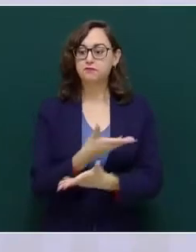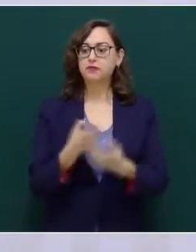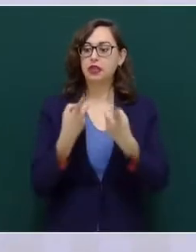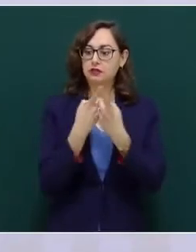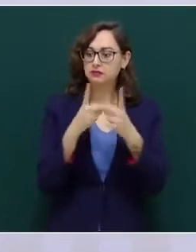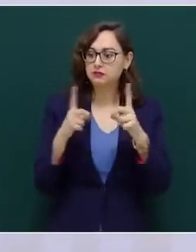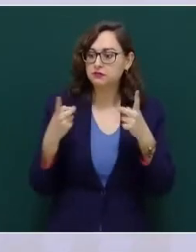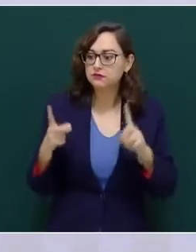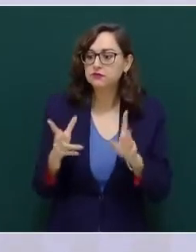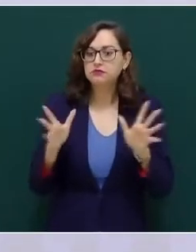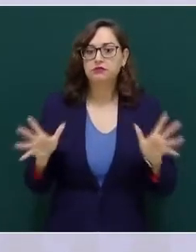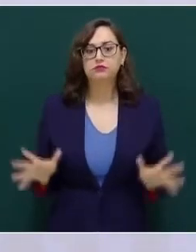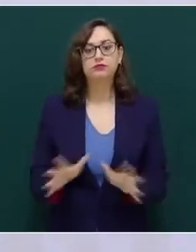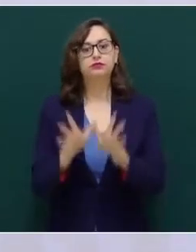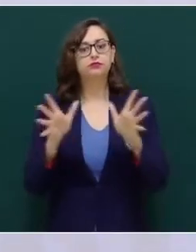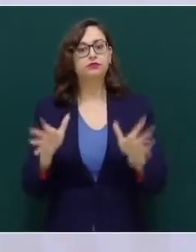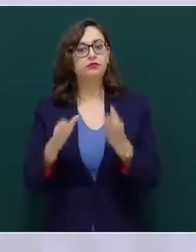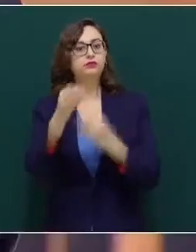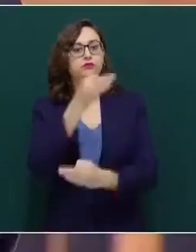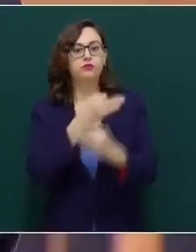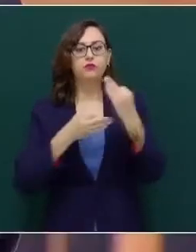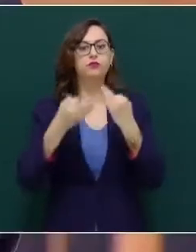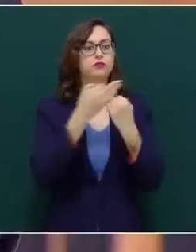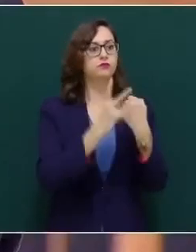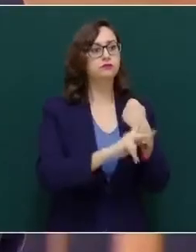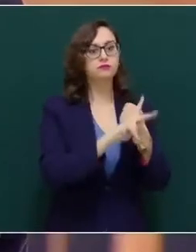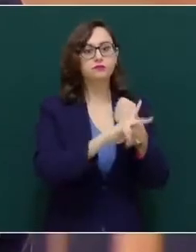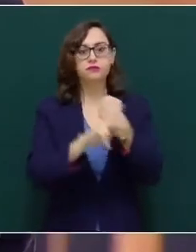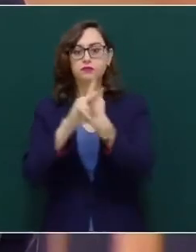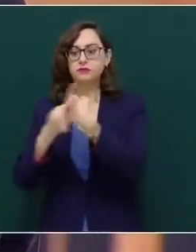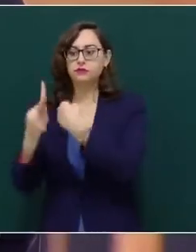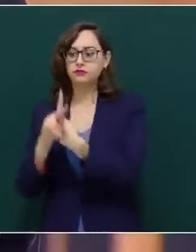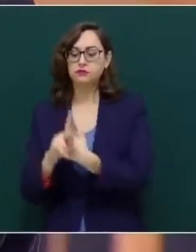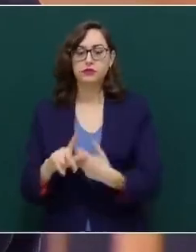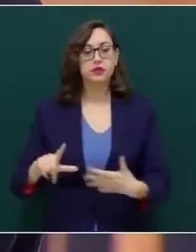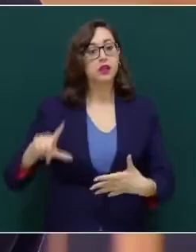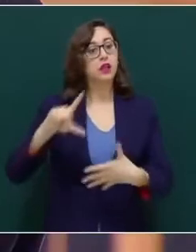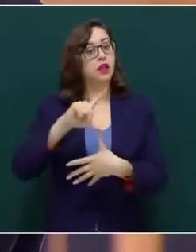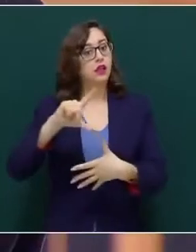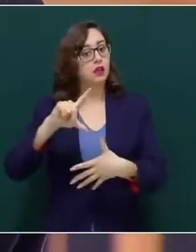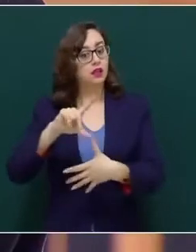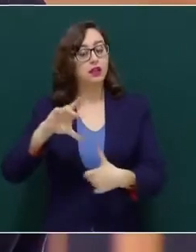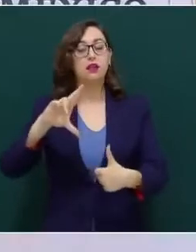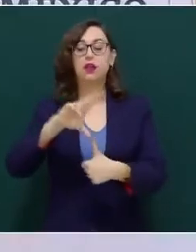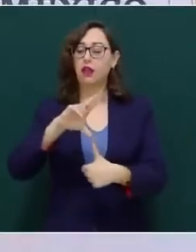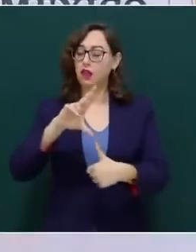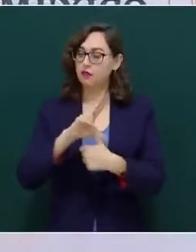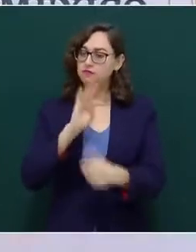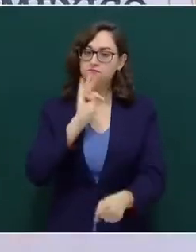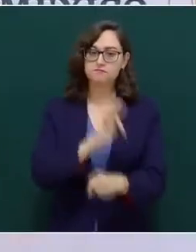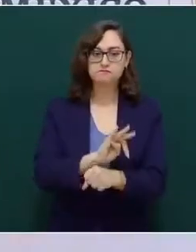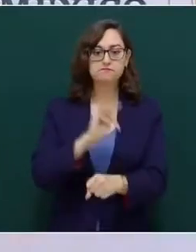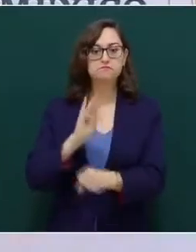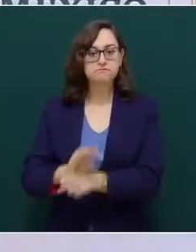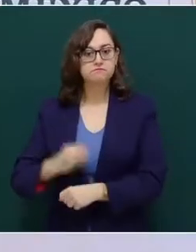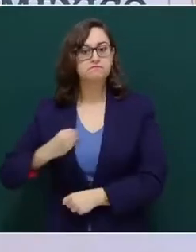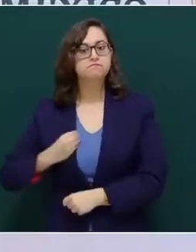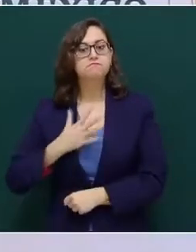bienestar de todos los pueblos de América Latina y el Caribe, es ya